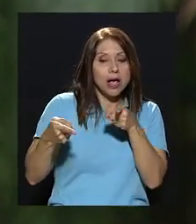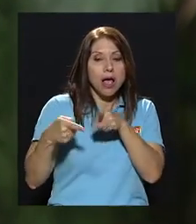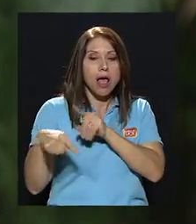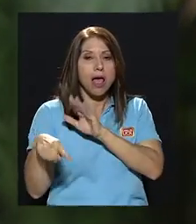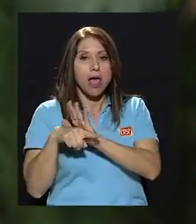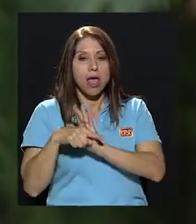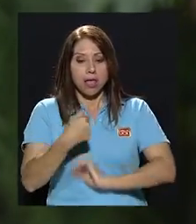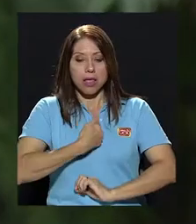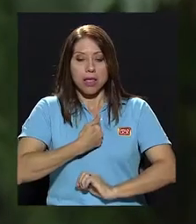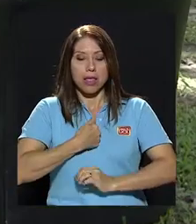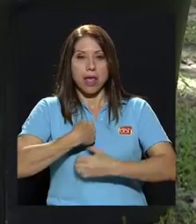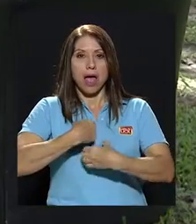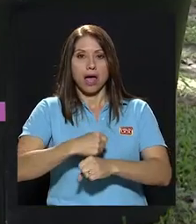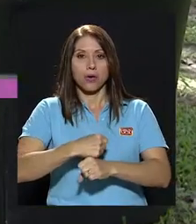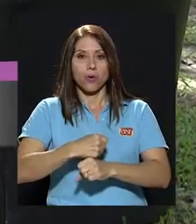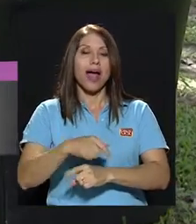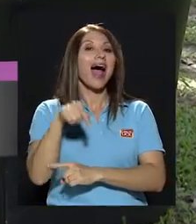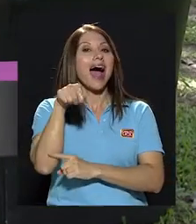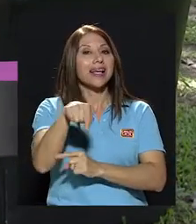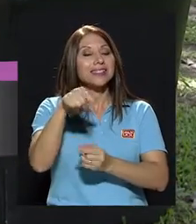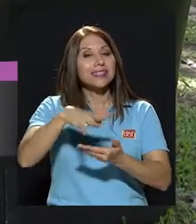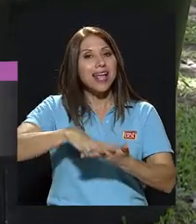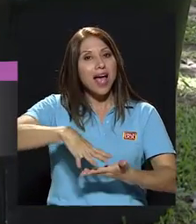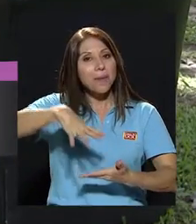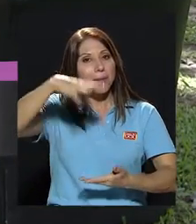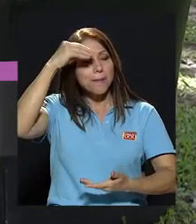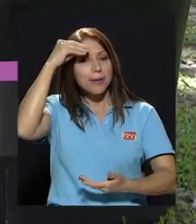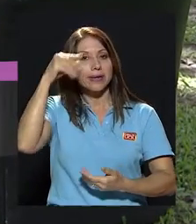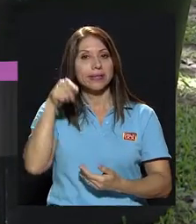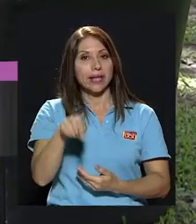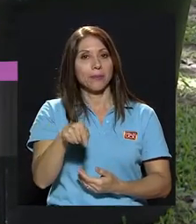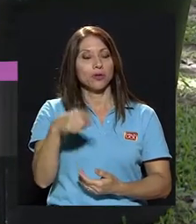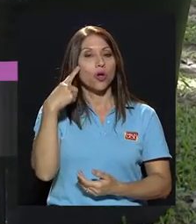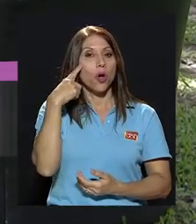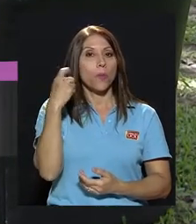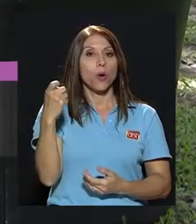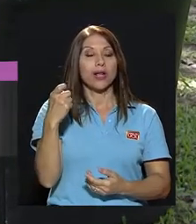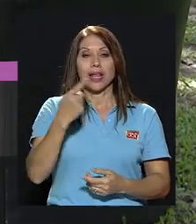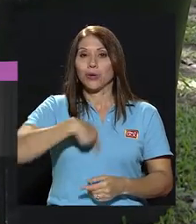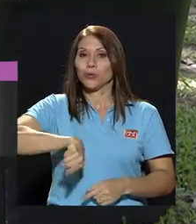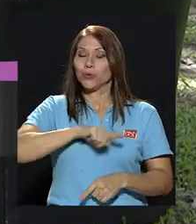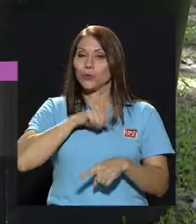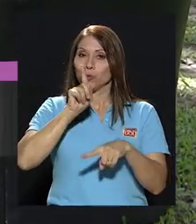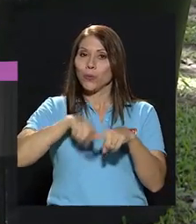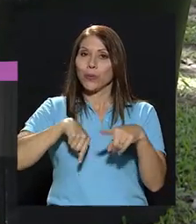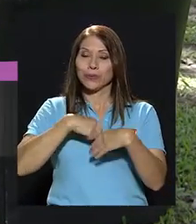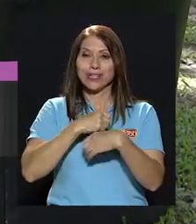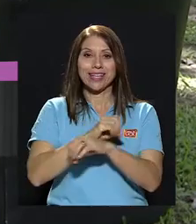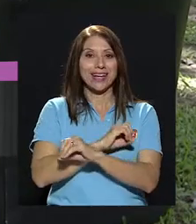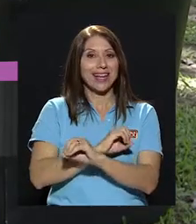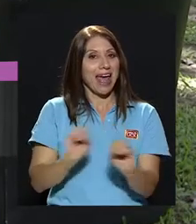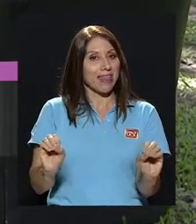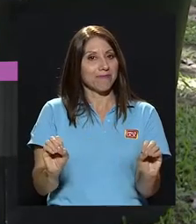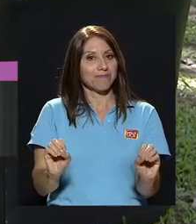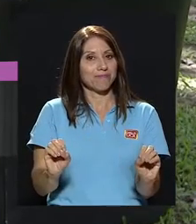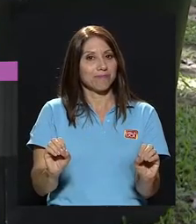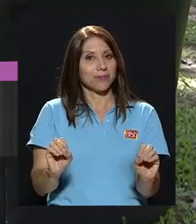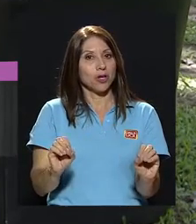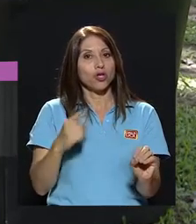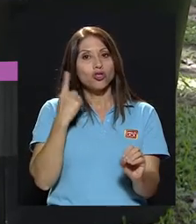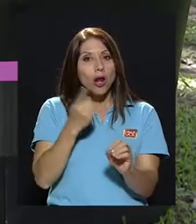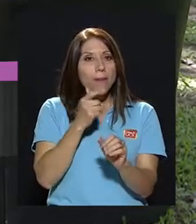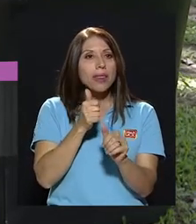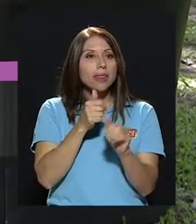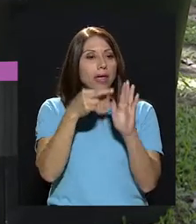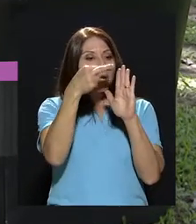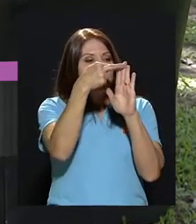negativas de mis actos. Y así es como aprendemos justamente, porque nada podemos hacer siguiendo solo